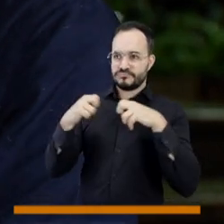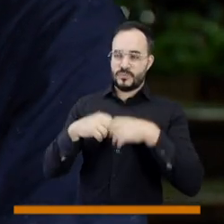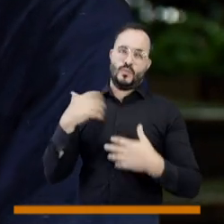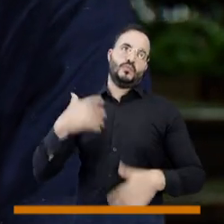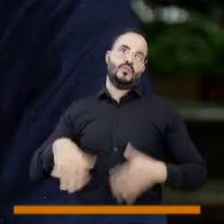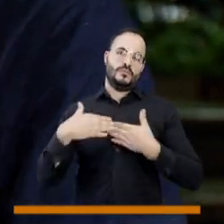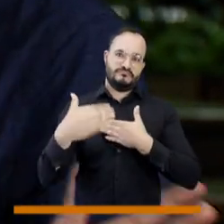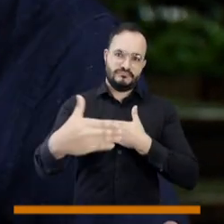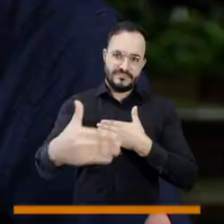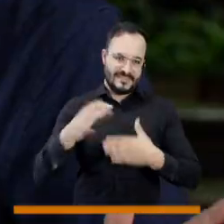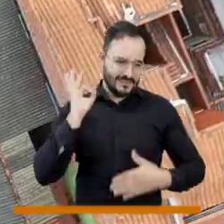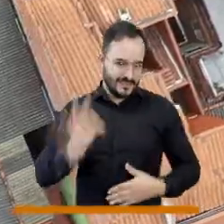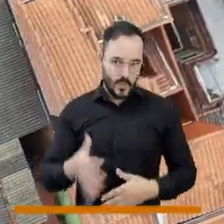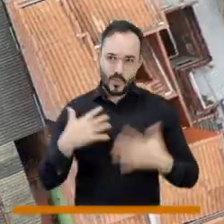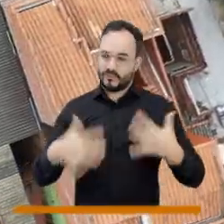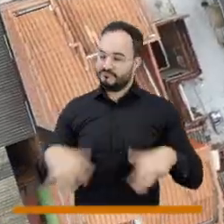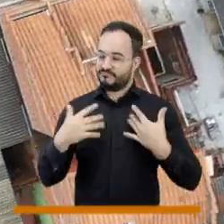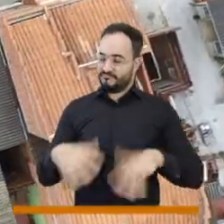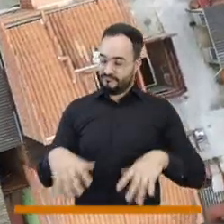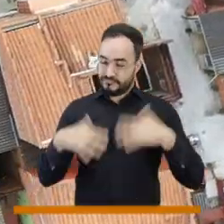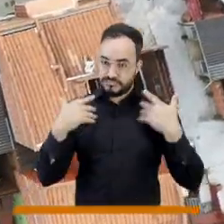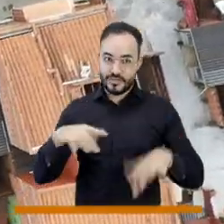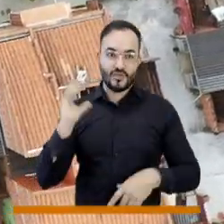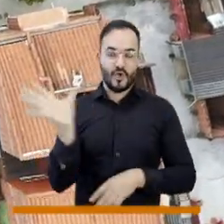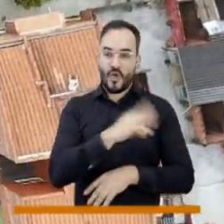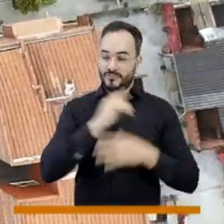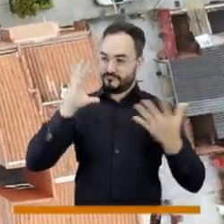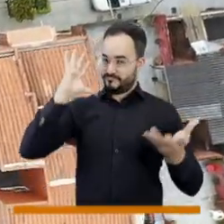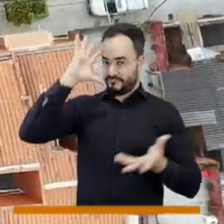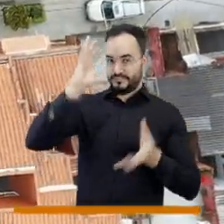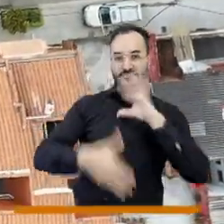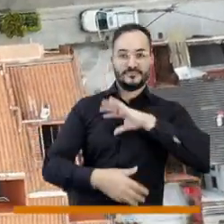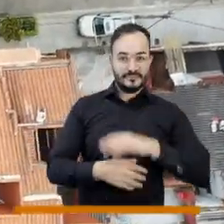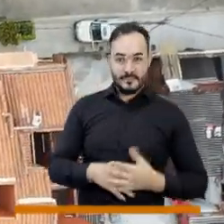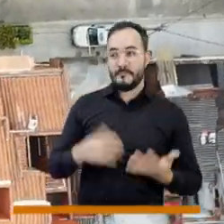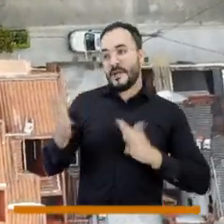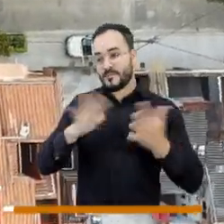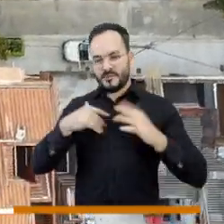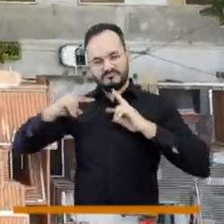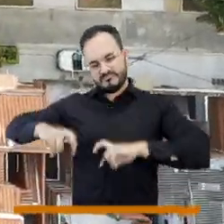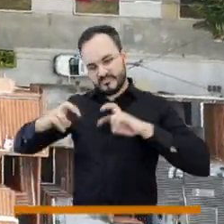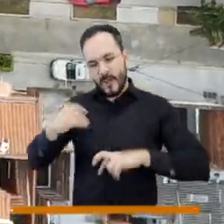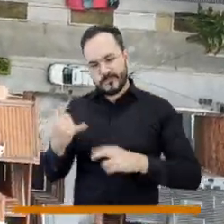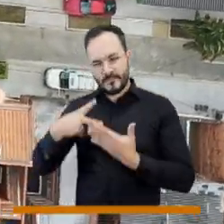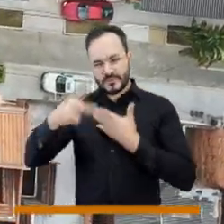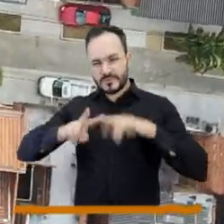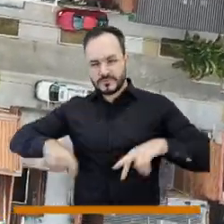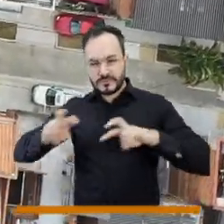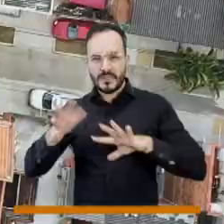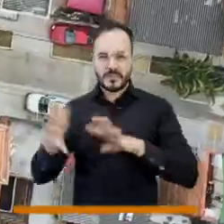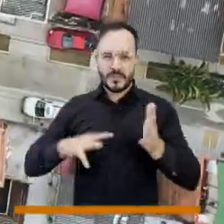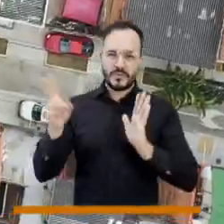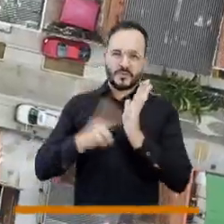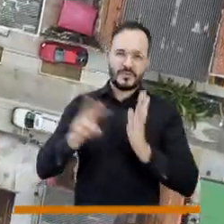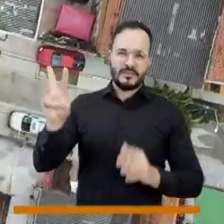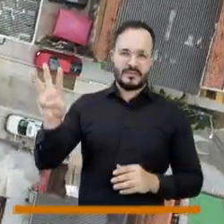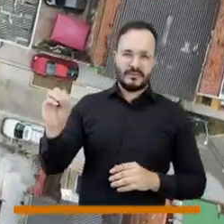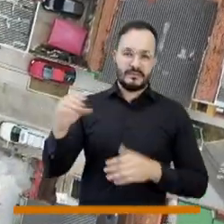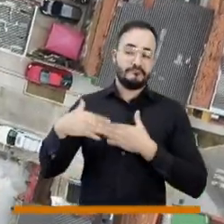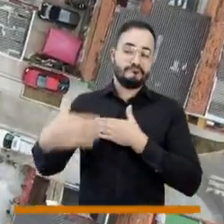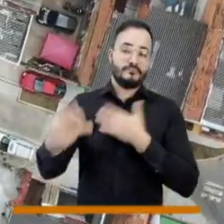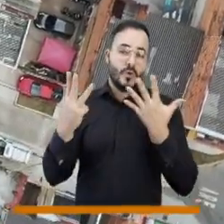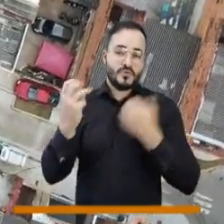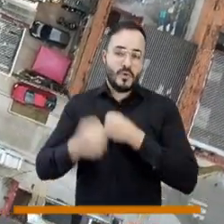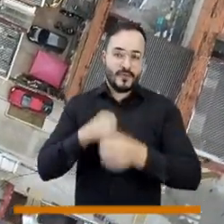cosa salvaje. En un proyecto de investigación en que estamos trabajando, de aquí a 2030, que son ocho años y eso es